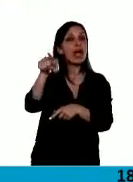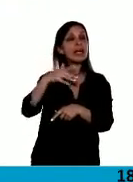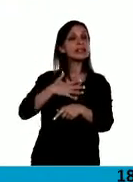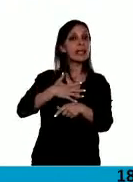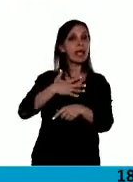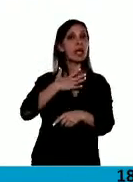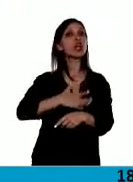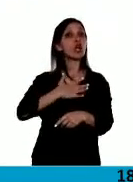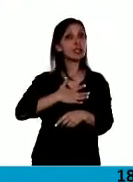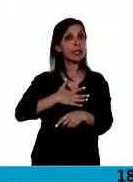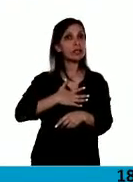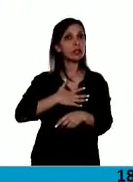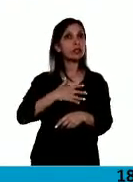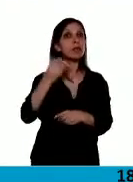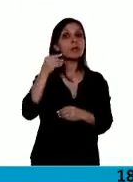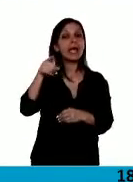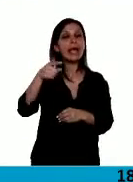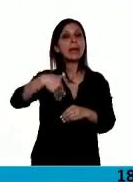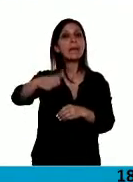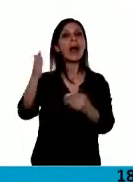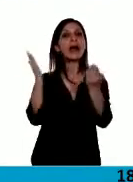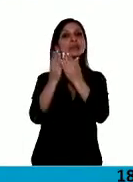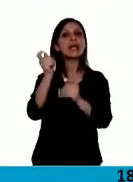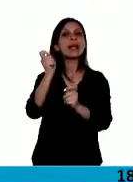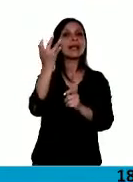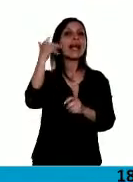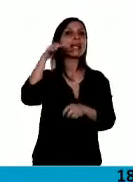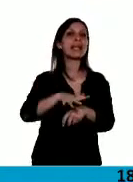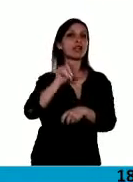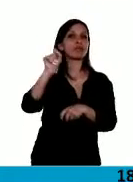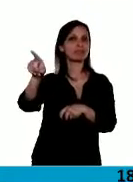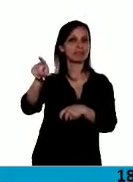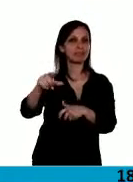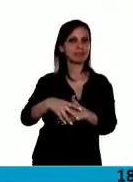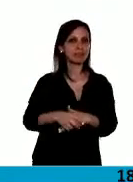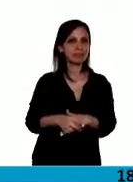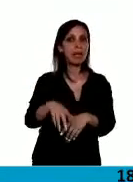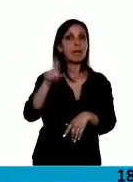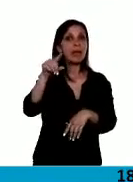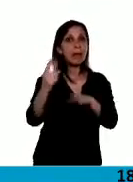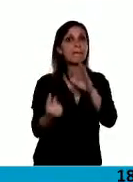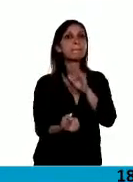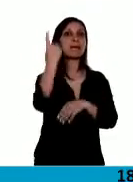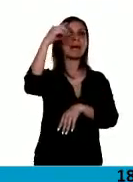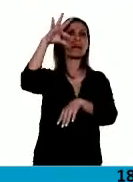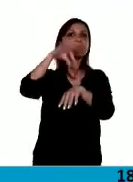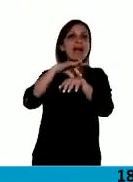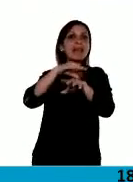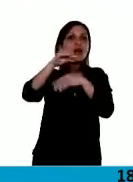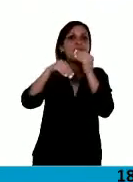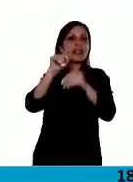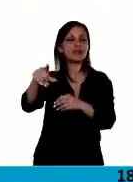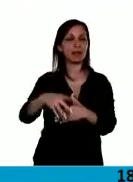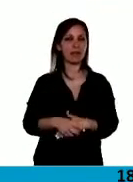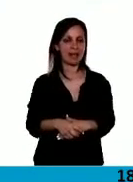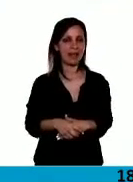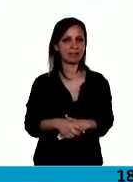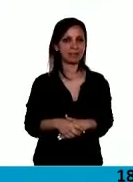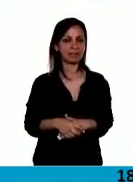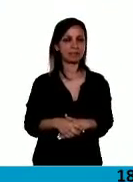contento porque ahí iba a estudiar su nieto, porque de ahí iba a salir el primer médico de la familia. Por eso,